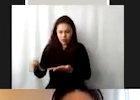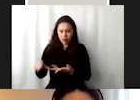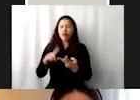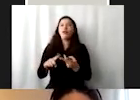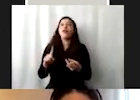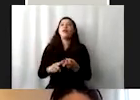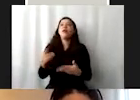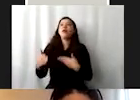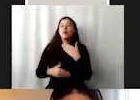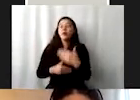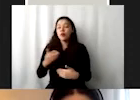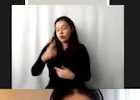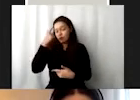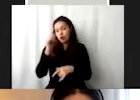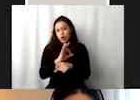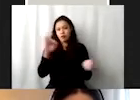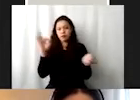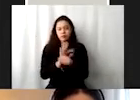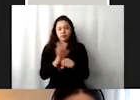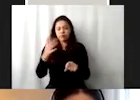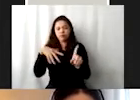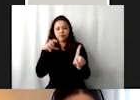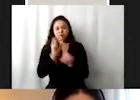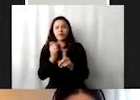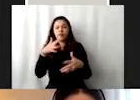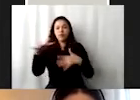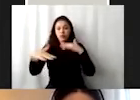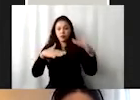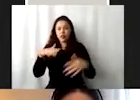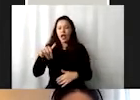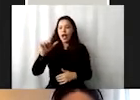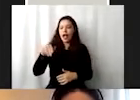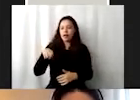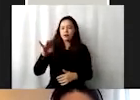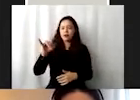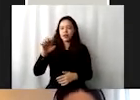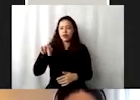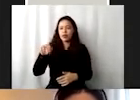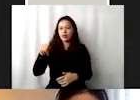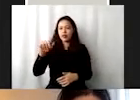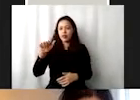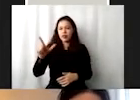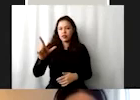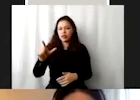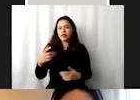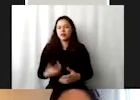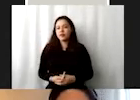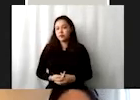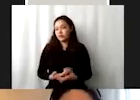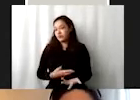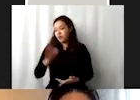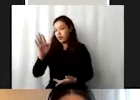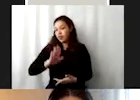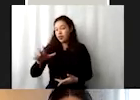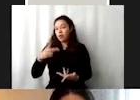buscan la protección medioambiental también. Entonces, no es algo, a parecer que fuera del